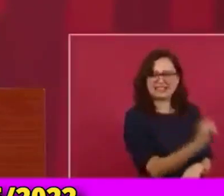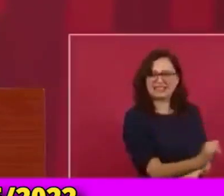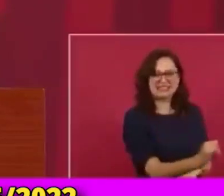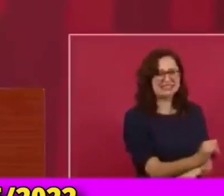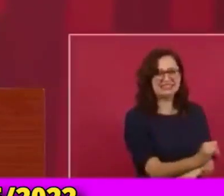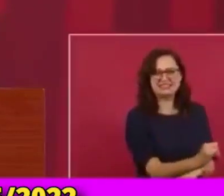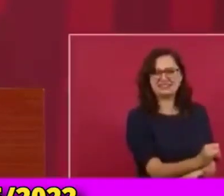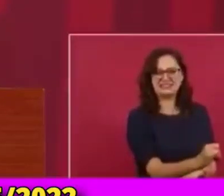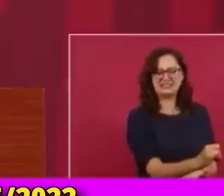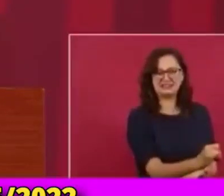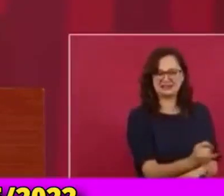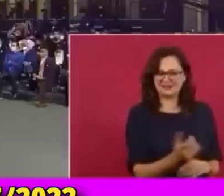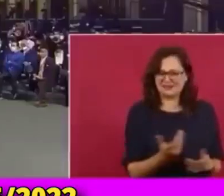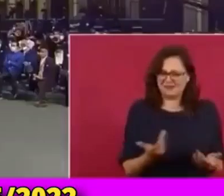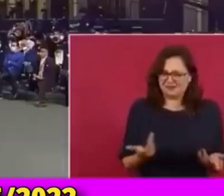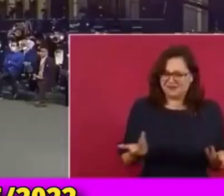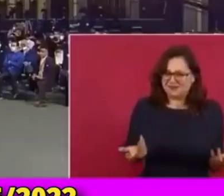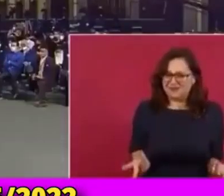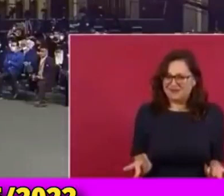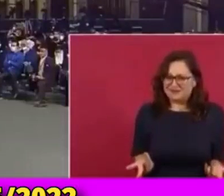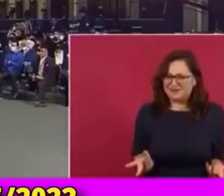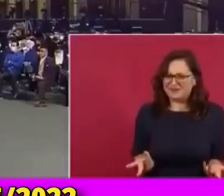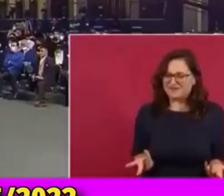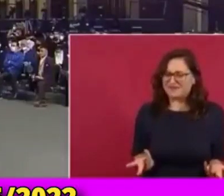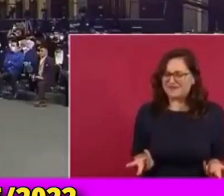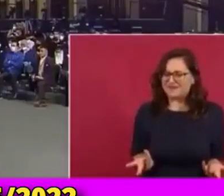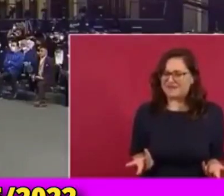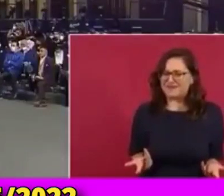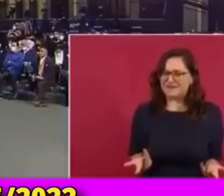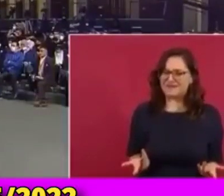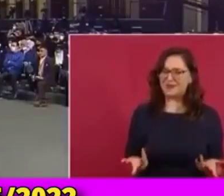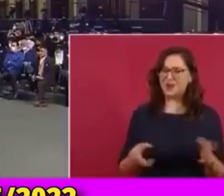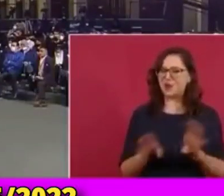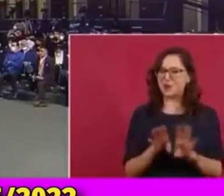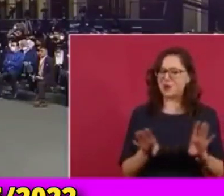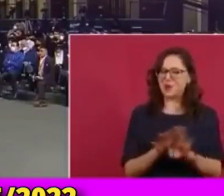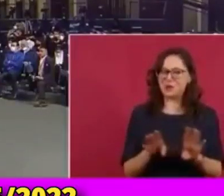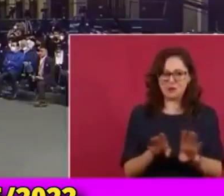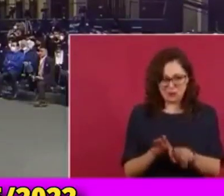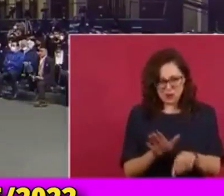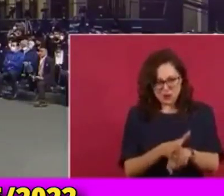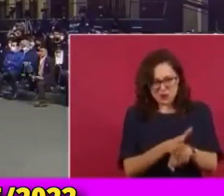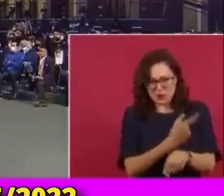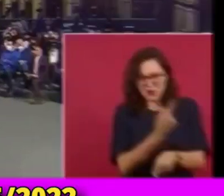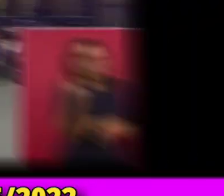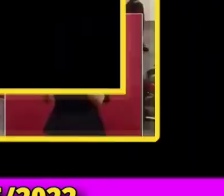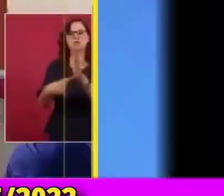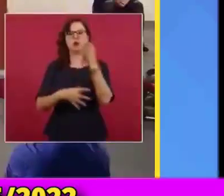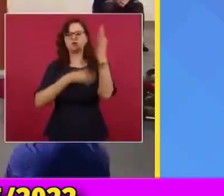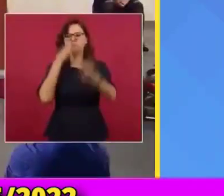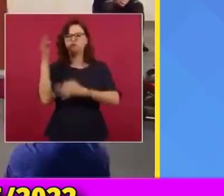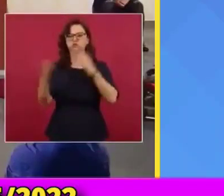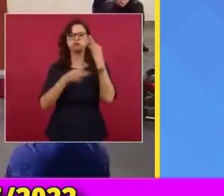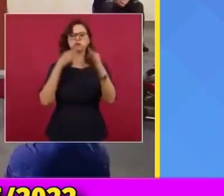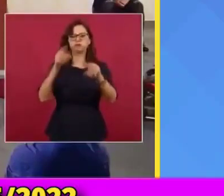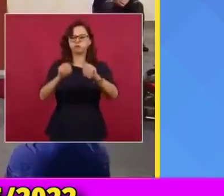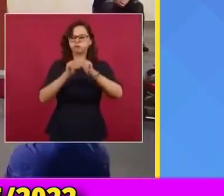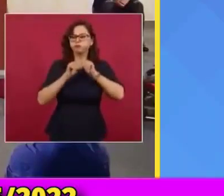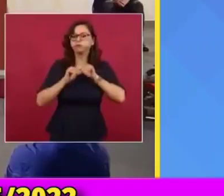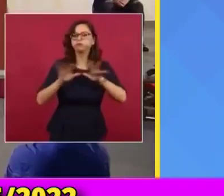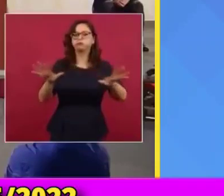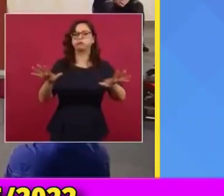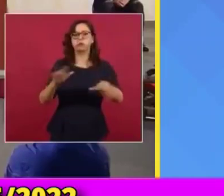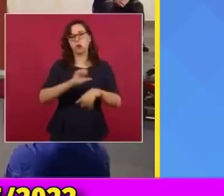criticando a este gobierno porque hace puras porquerías. Y aquí vamos a ver lo que dijo. Ya de esas